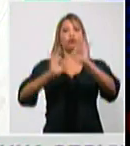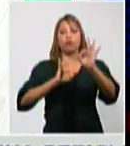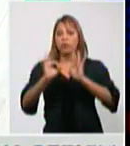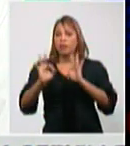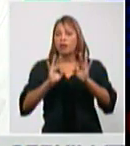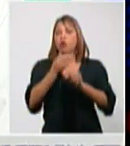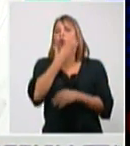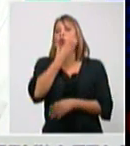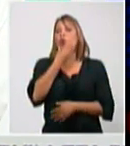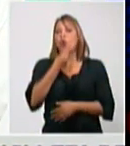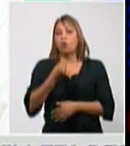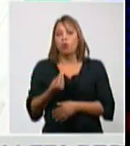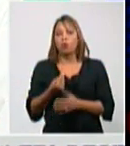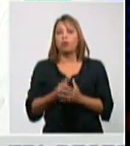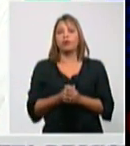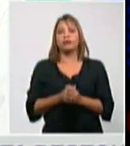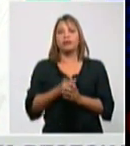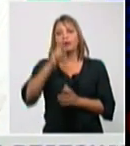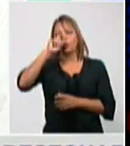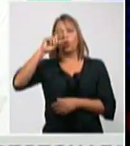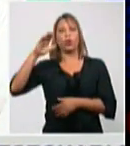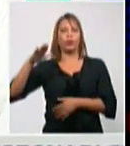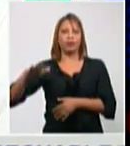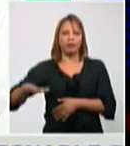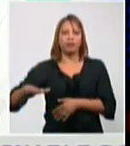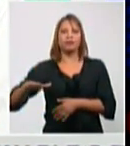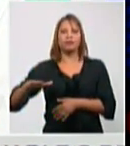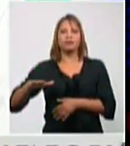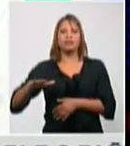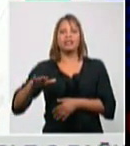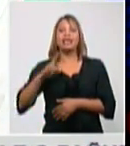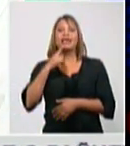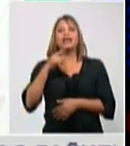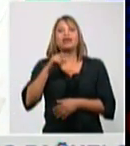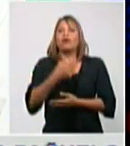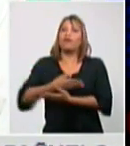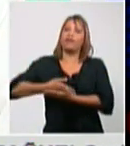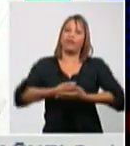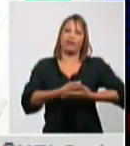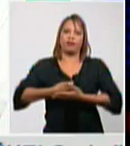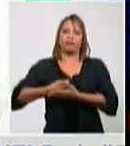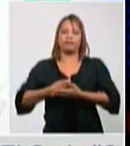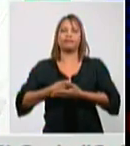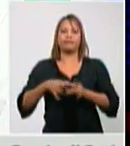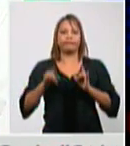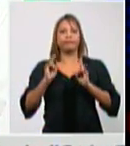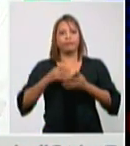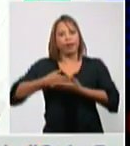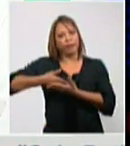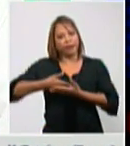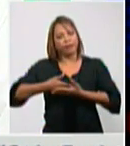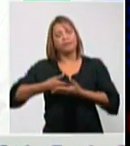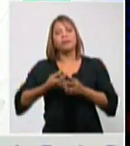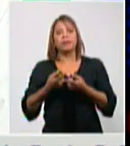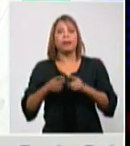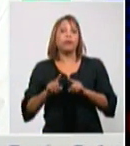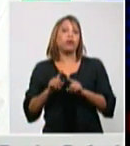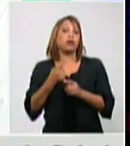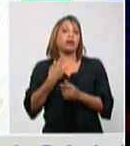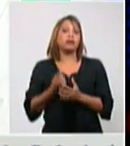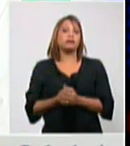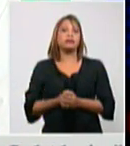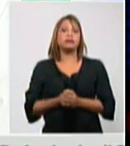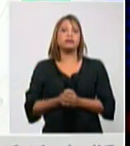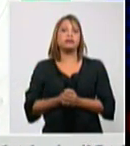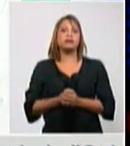las edades pediátricas y los lactantes porque también podemos decir que no hemos tenido ninguno